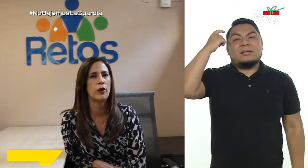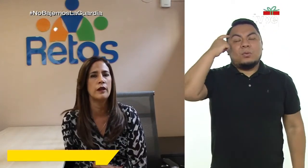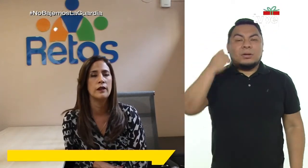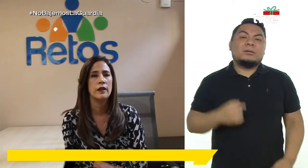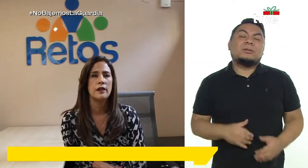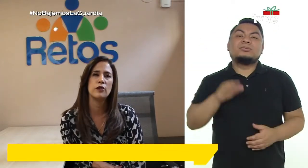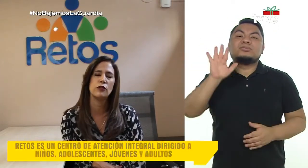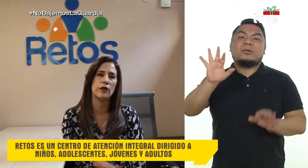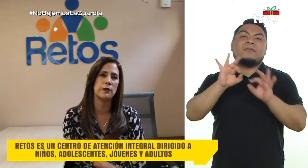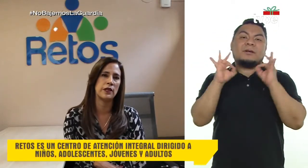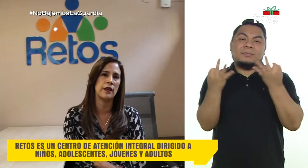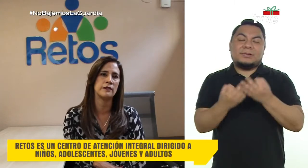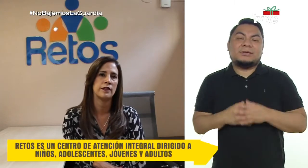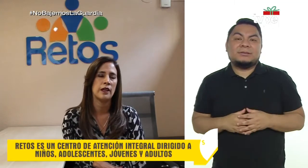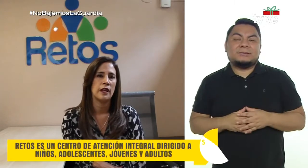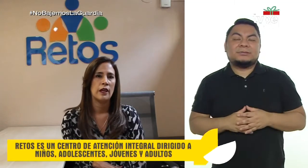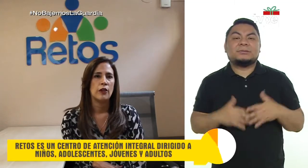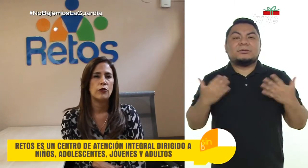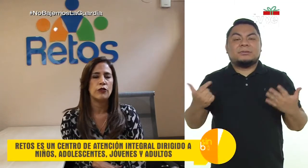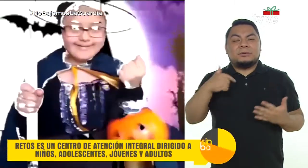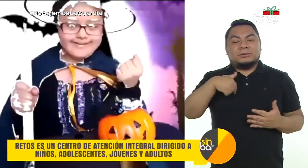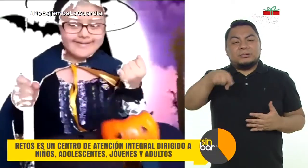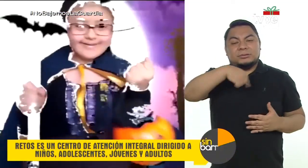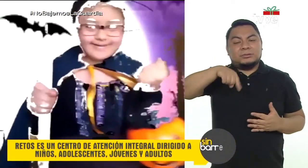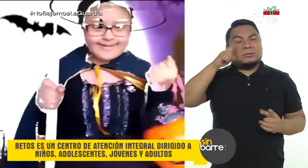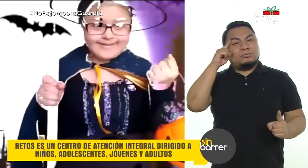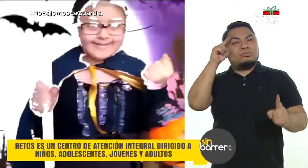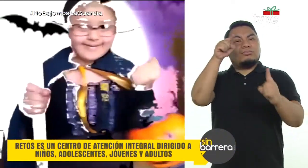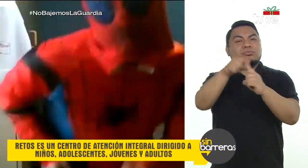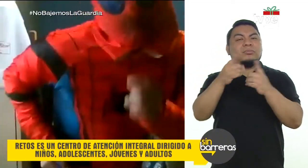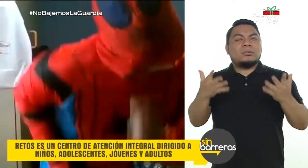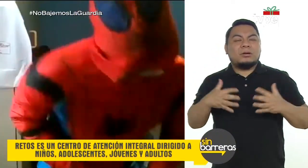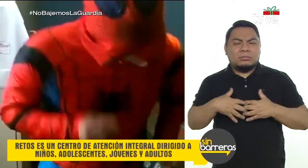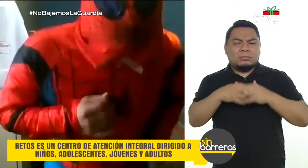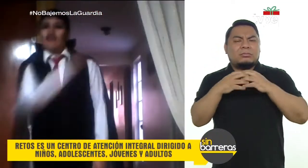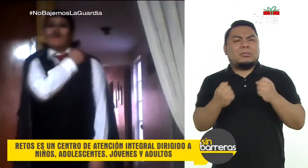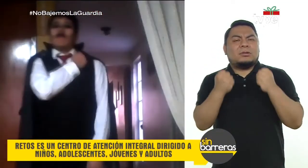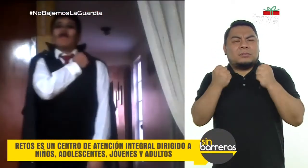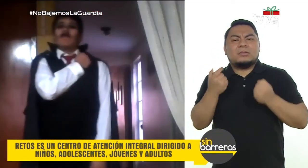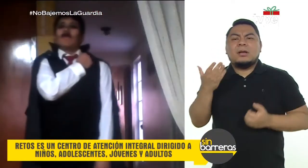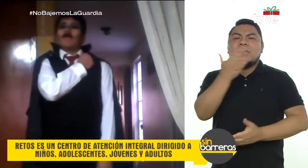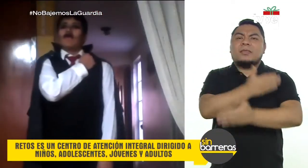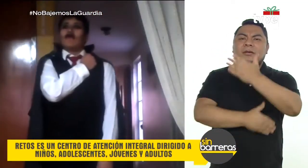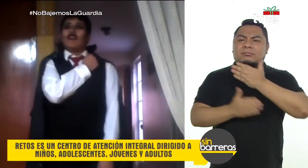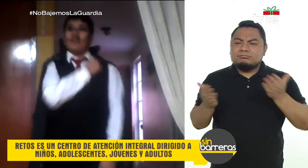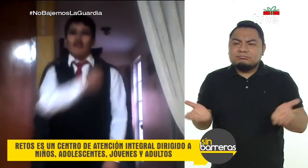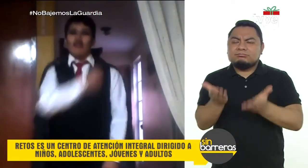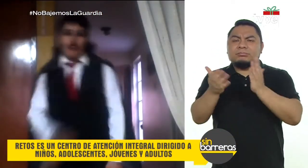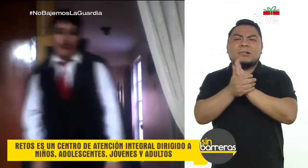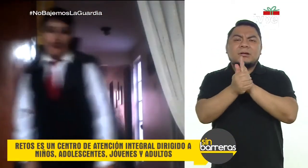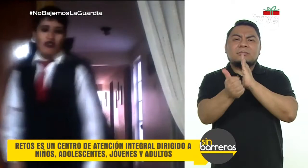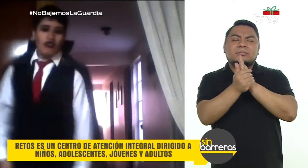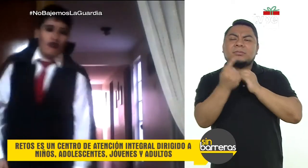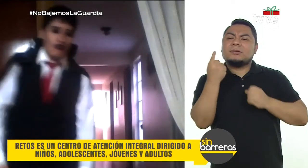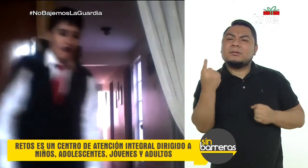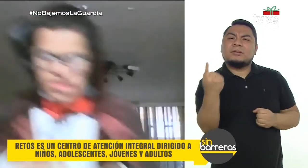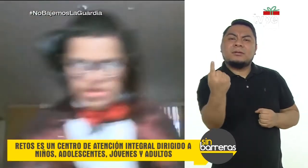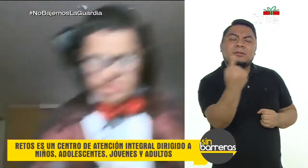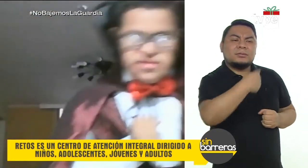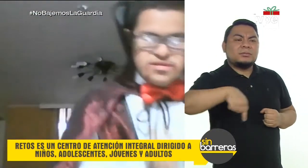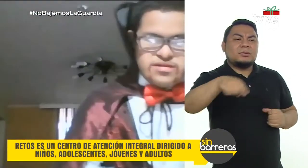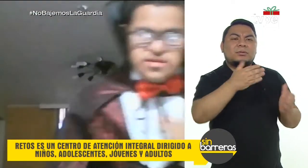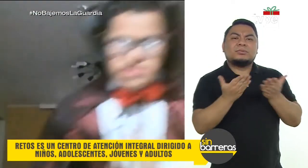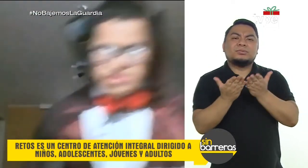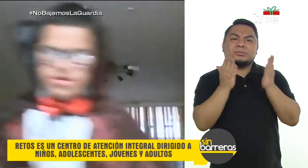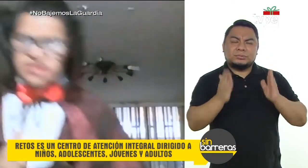intelectual y sus familias. Nuestro objetivo es potenciar las capacidades y habilidades de cada